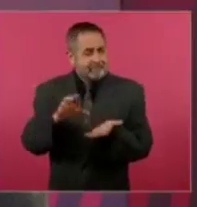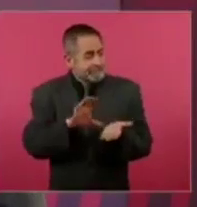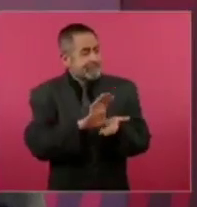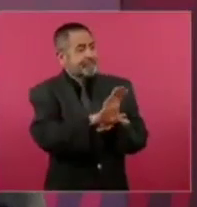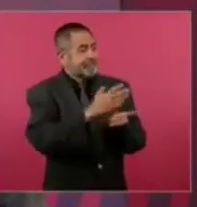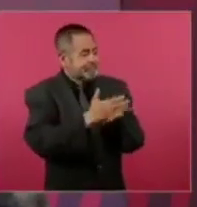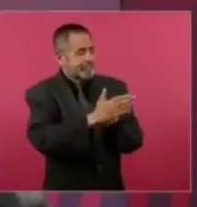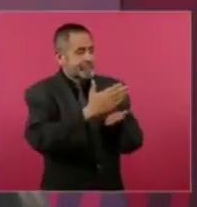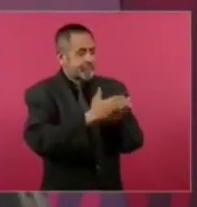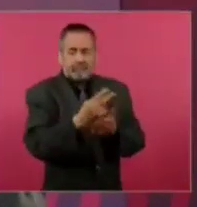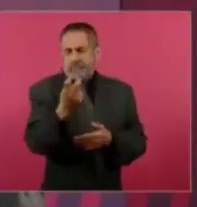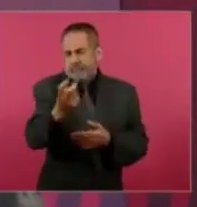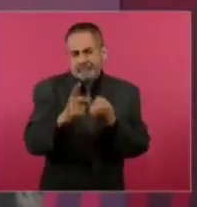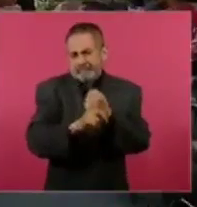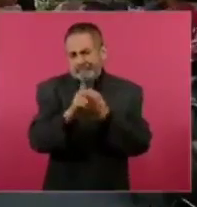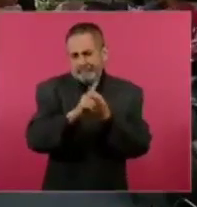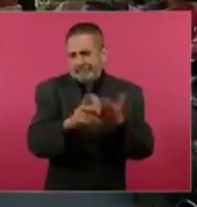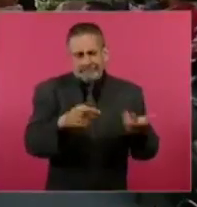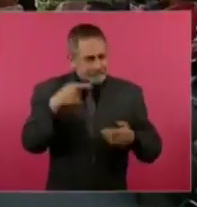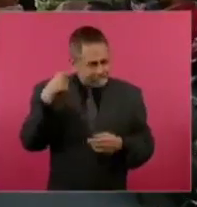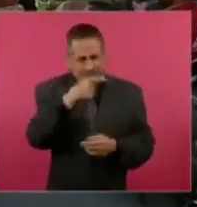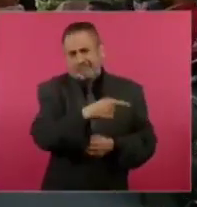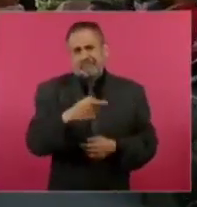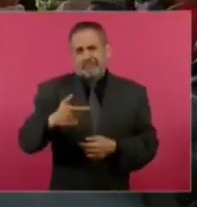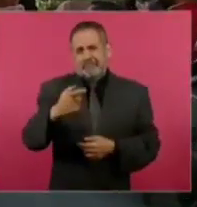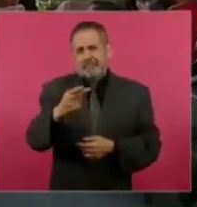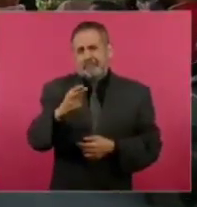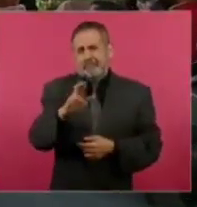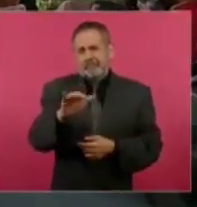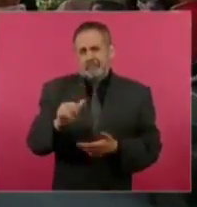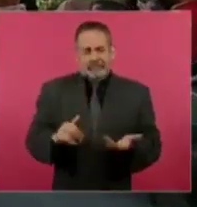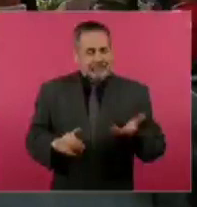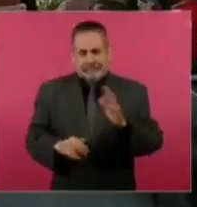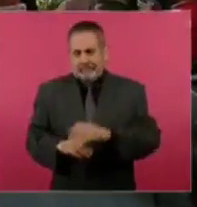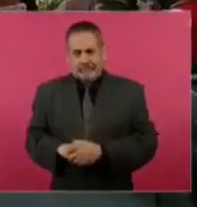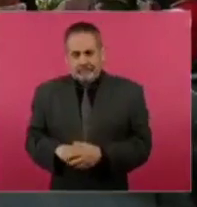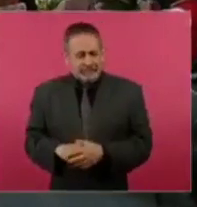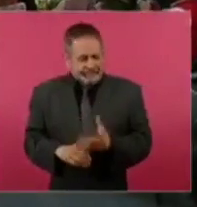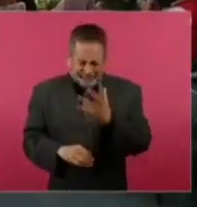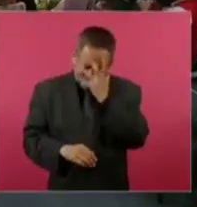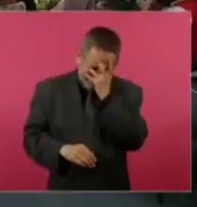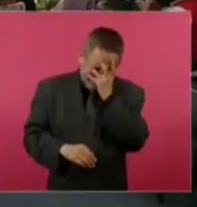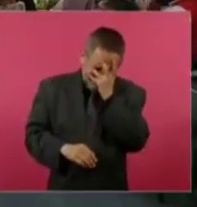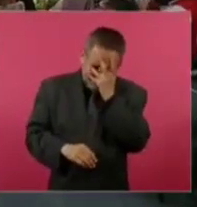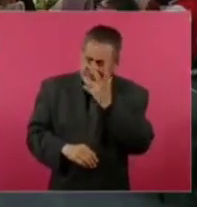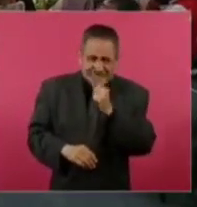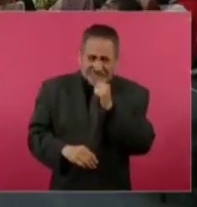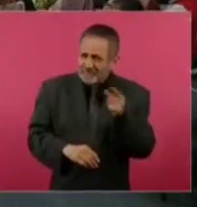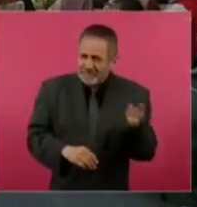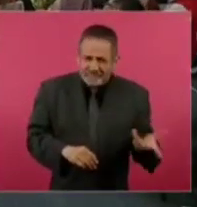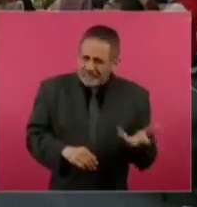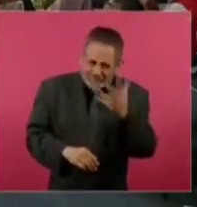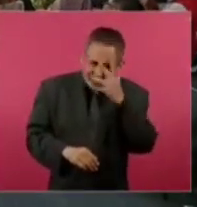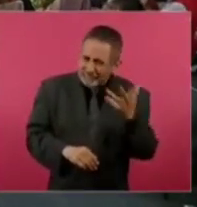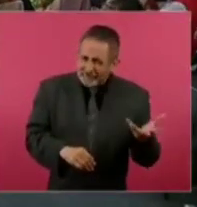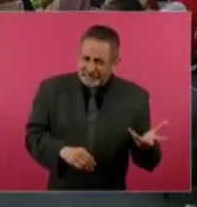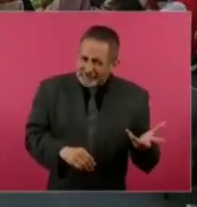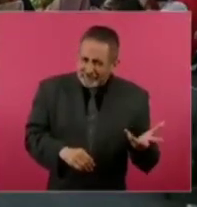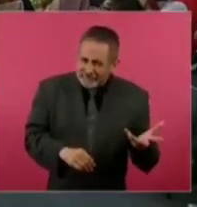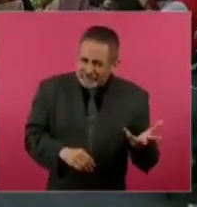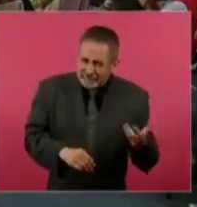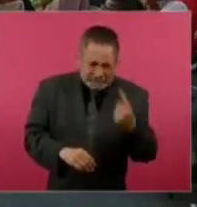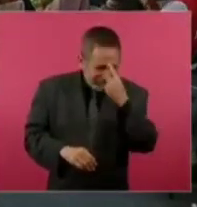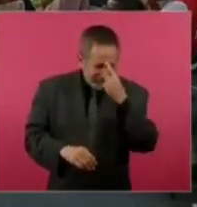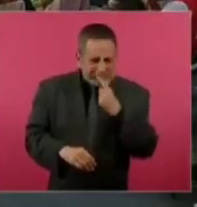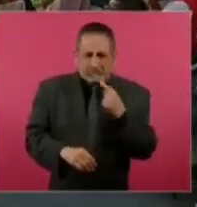Ese es el problema de Gurría. Y la desvergüenza y el